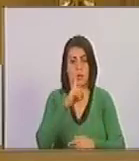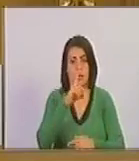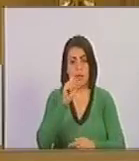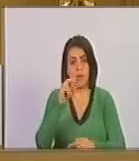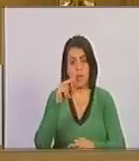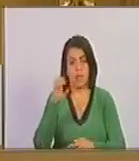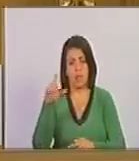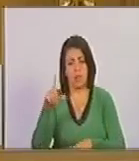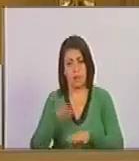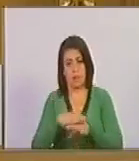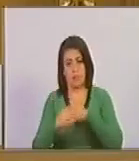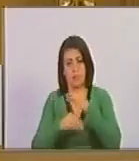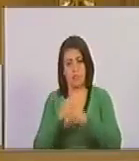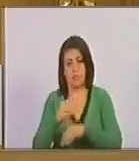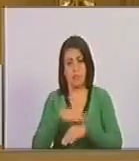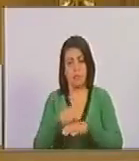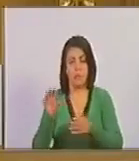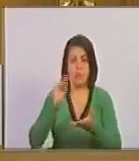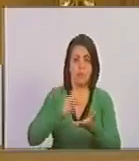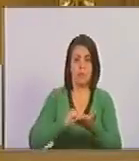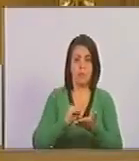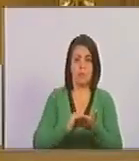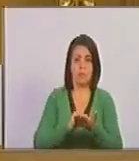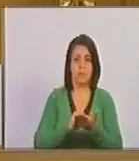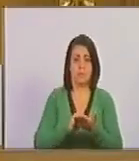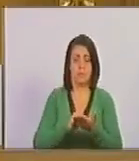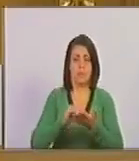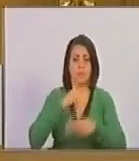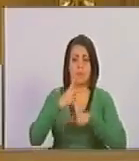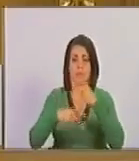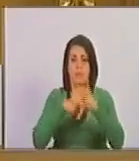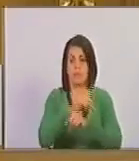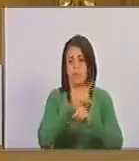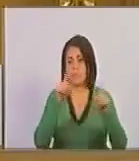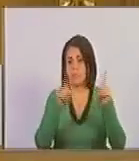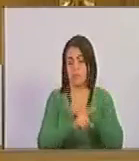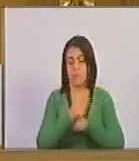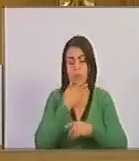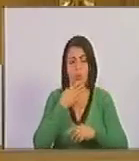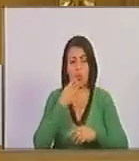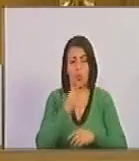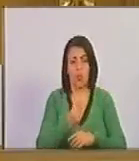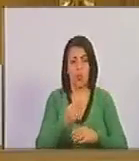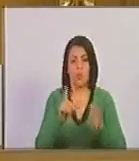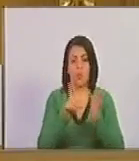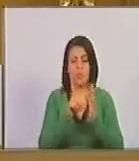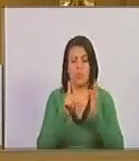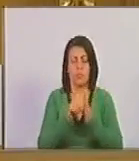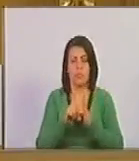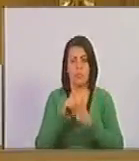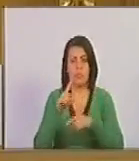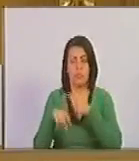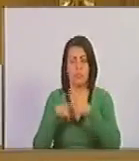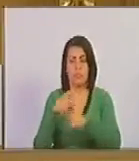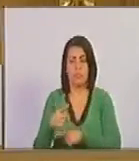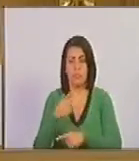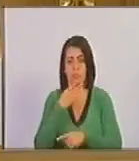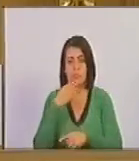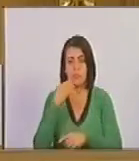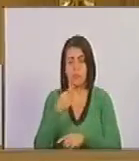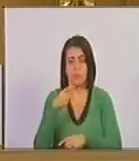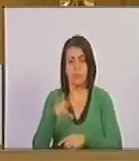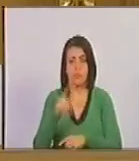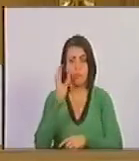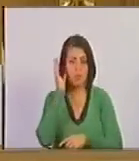regreso ha cambiado ese proceso. Los jóvenes están en el uniceo, las jóvenes